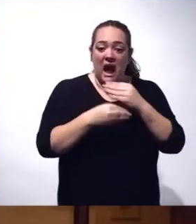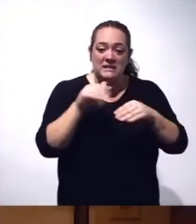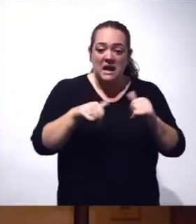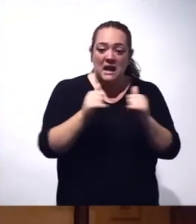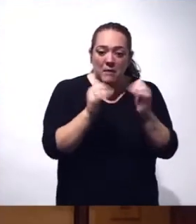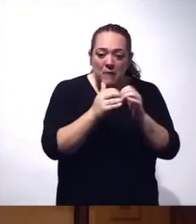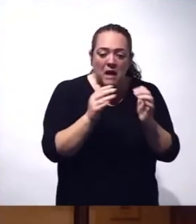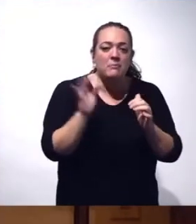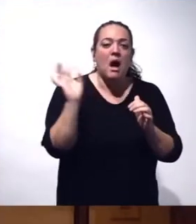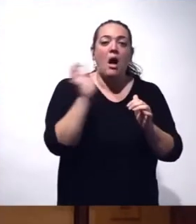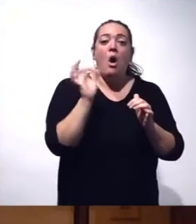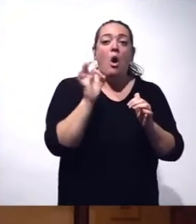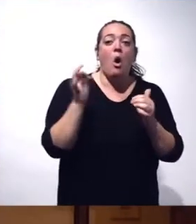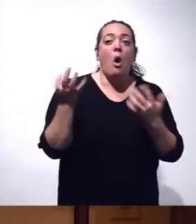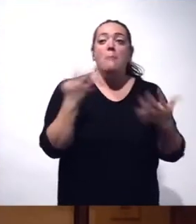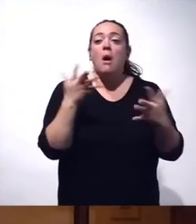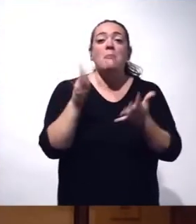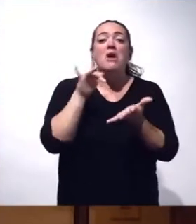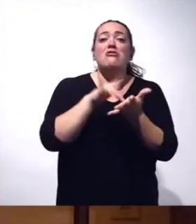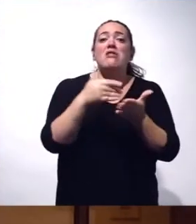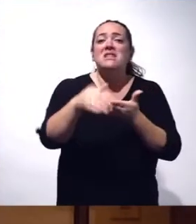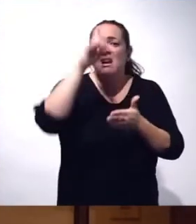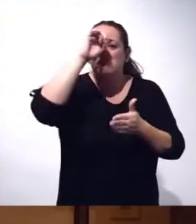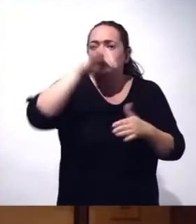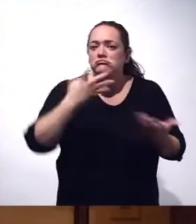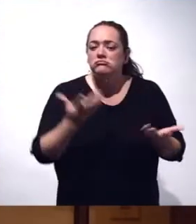si hay alguna pista de qué fecha puede ser.